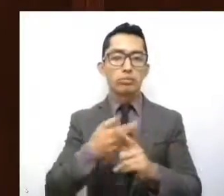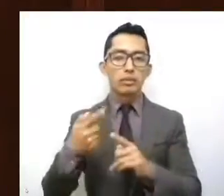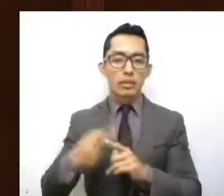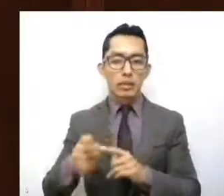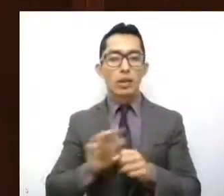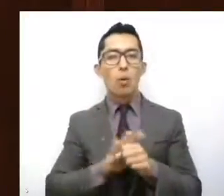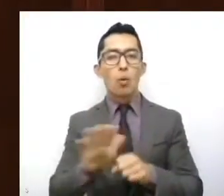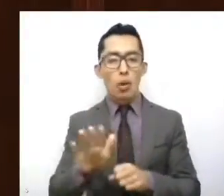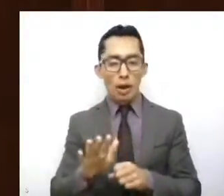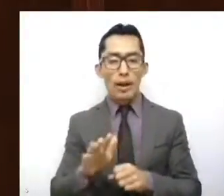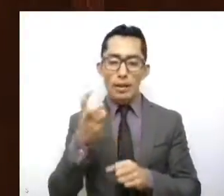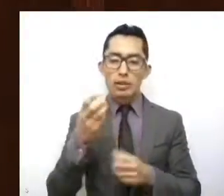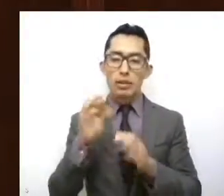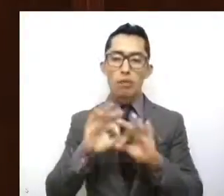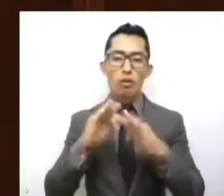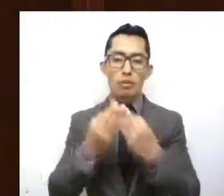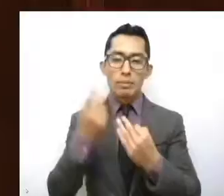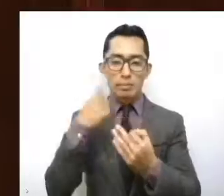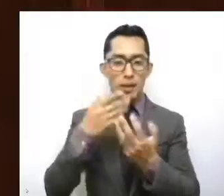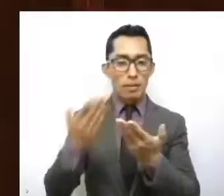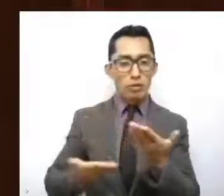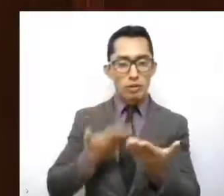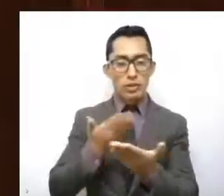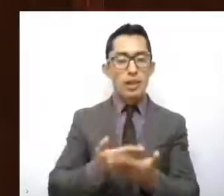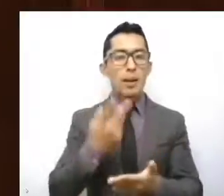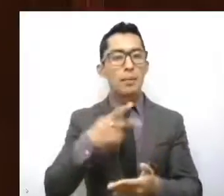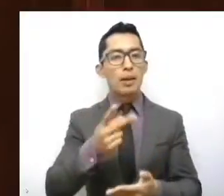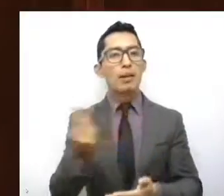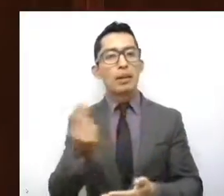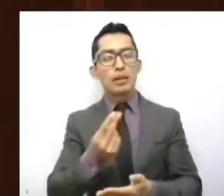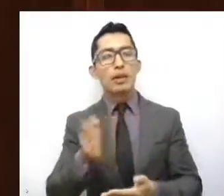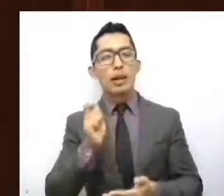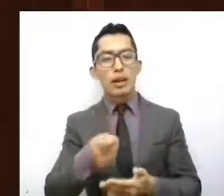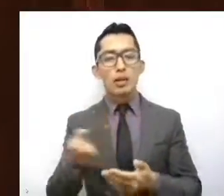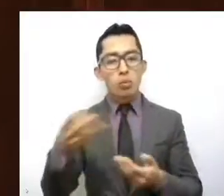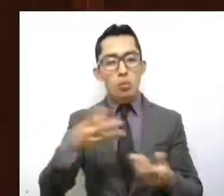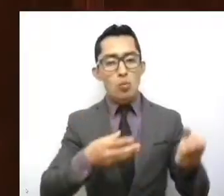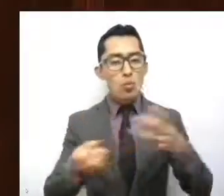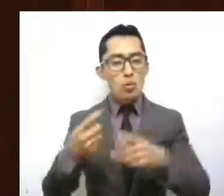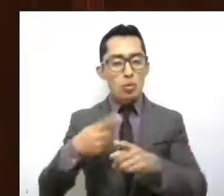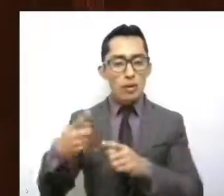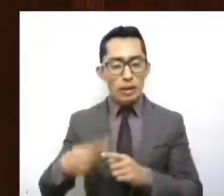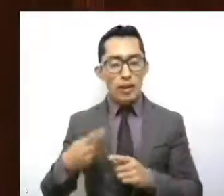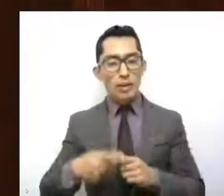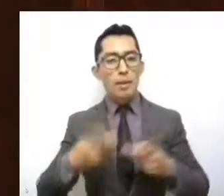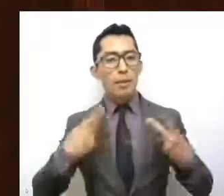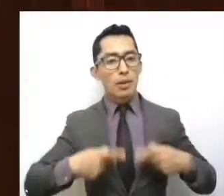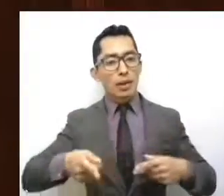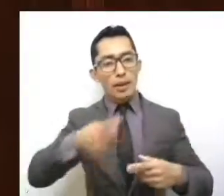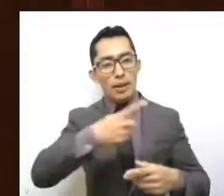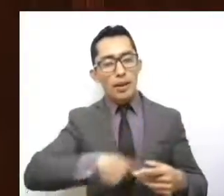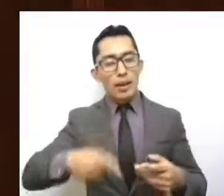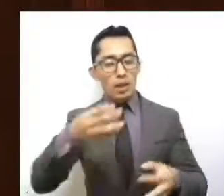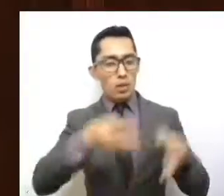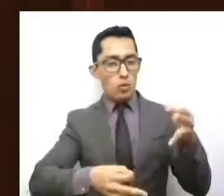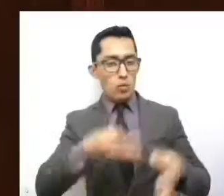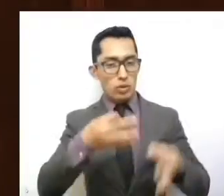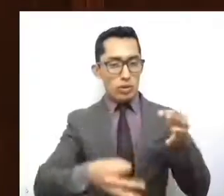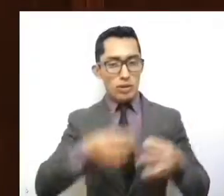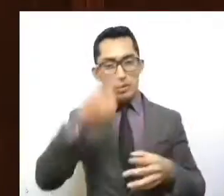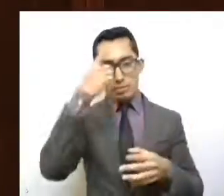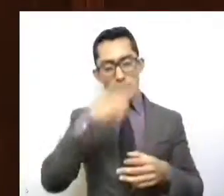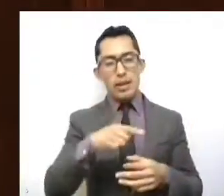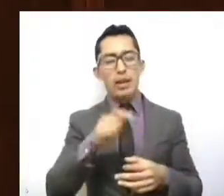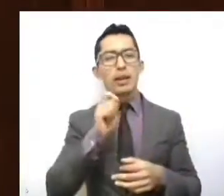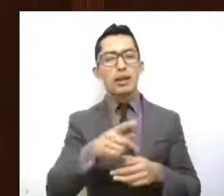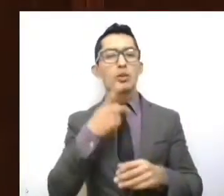prueba. Sin embargo, es necesario aportar elementos a los juzgadores para estar en aptitud